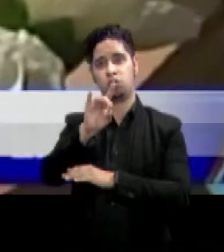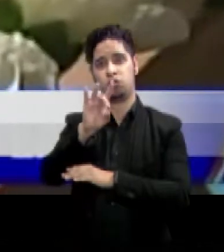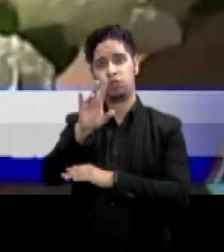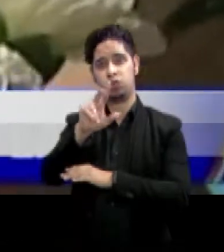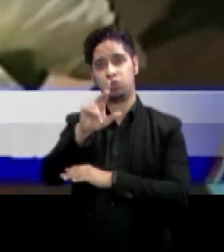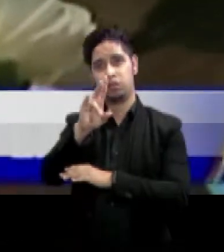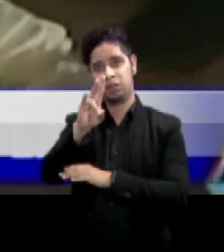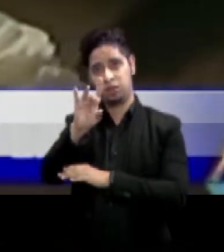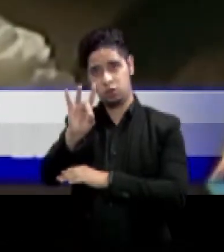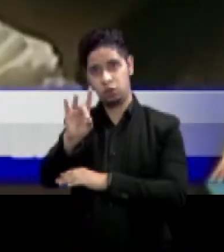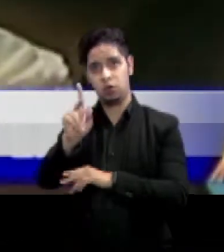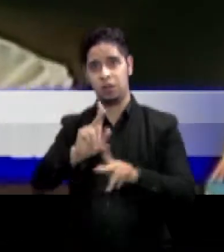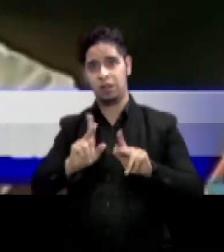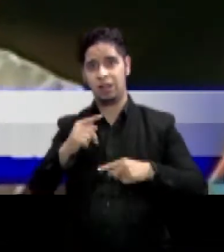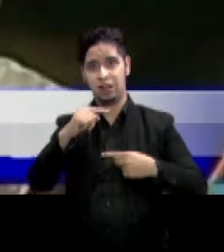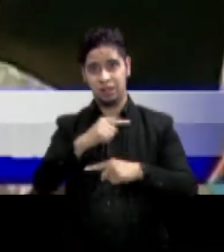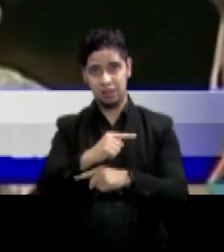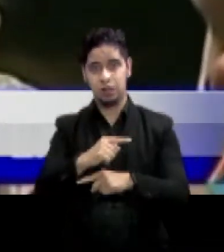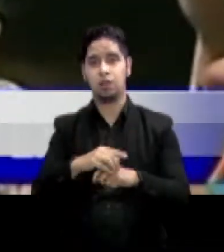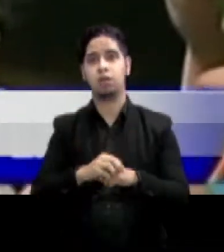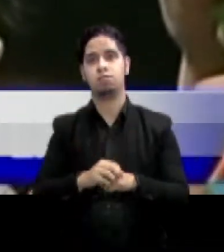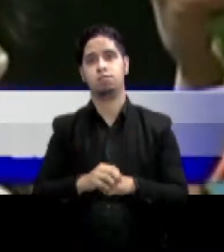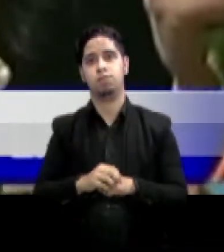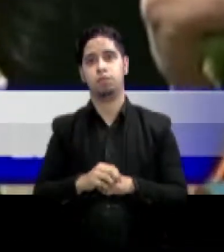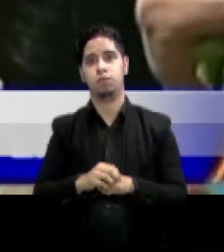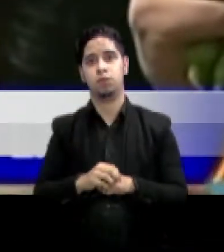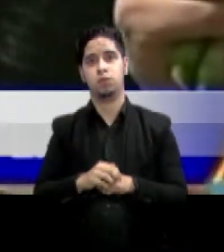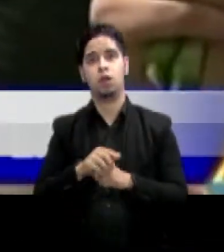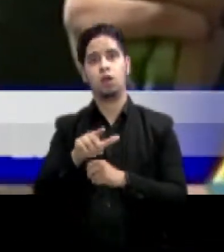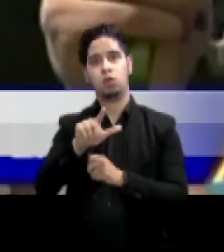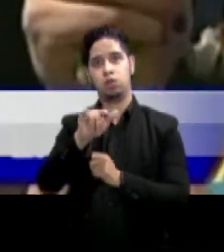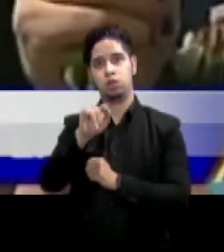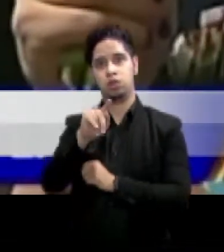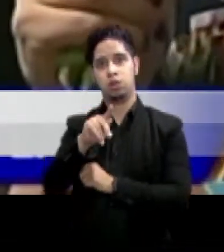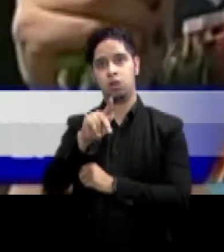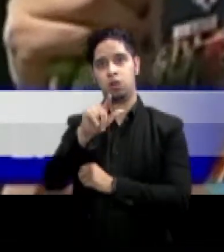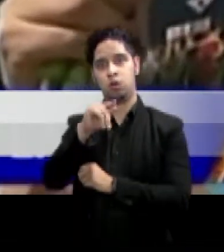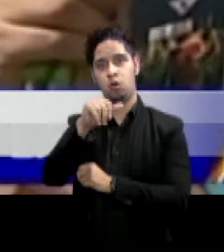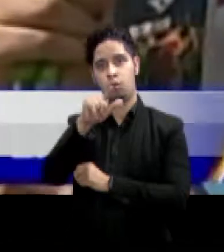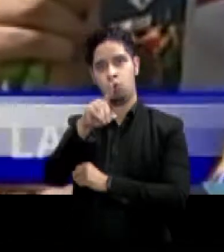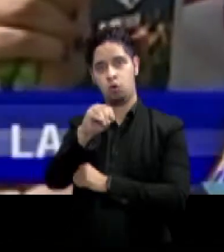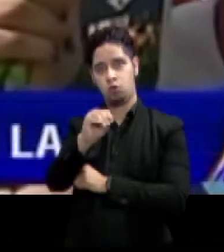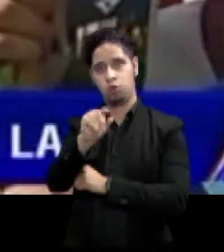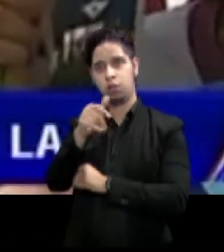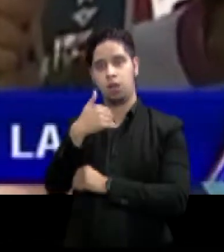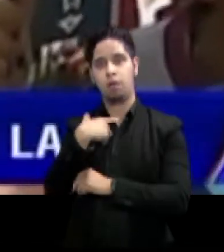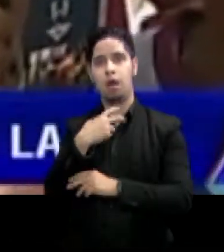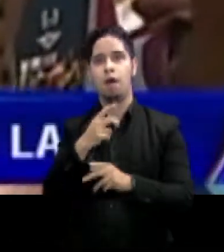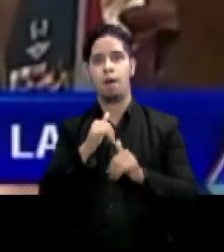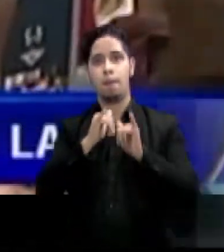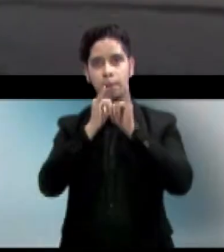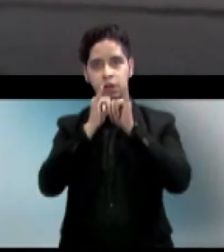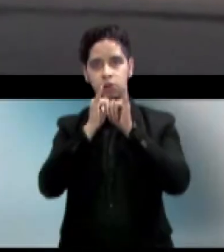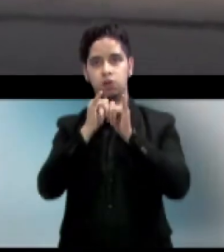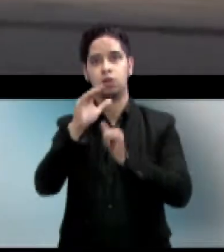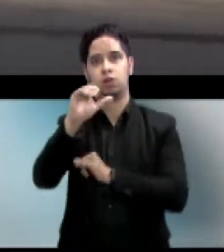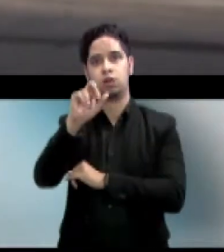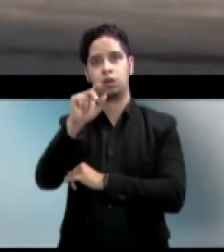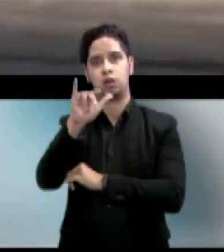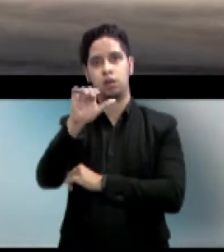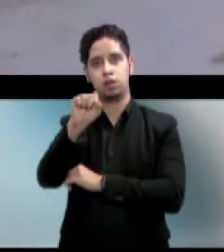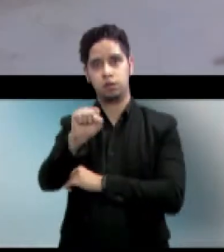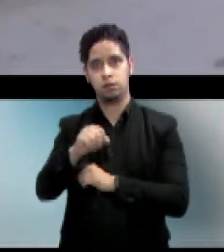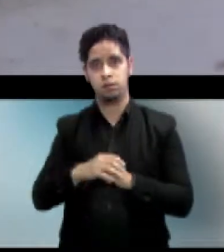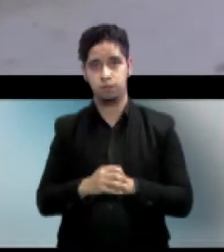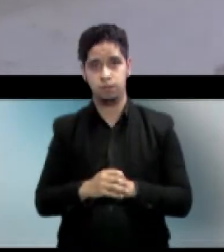Entre ellos, el líder opositor Leopoldo López, preso en una cárcel militar en las afueras de Caracas. De otra parte,